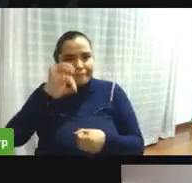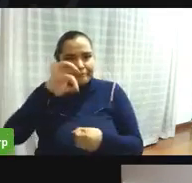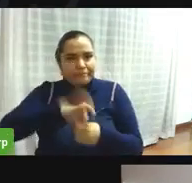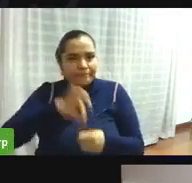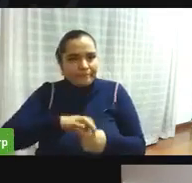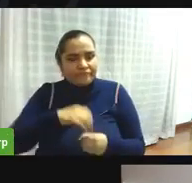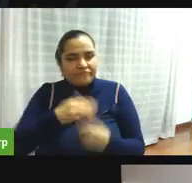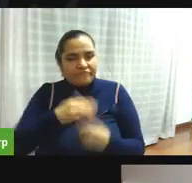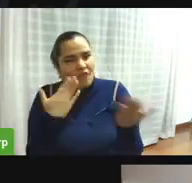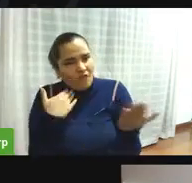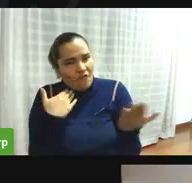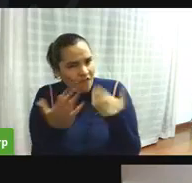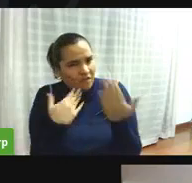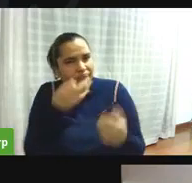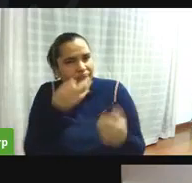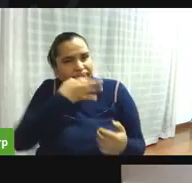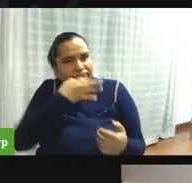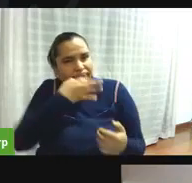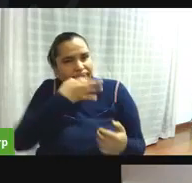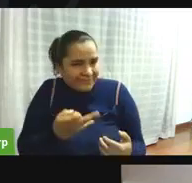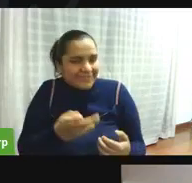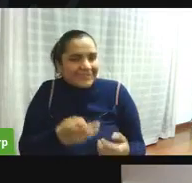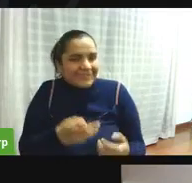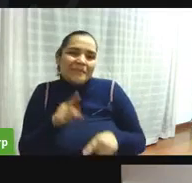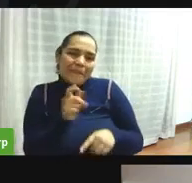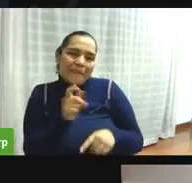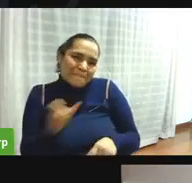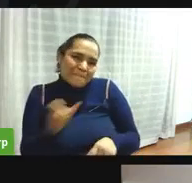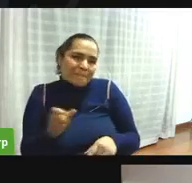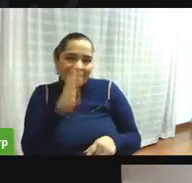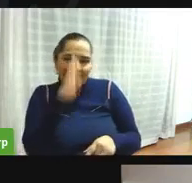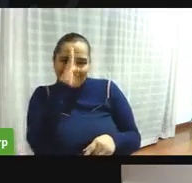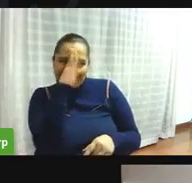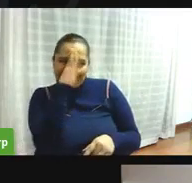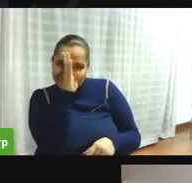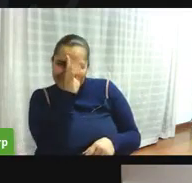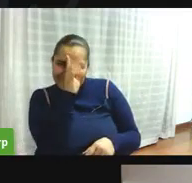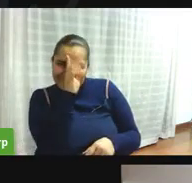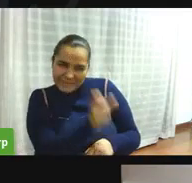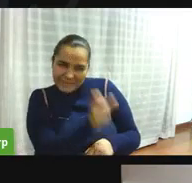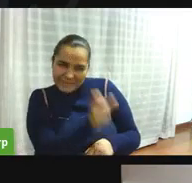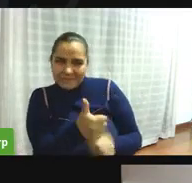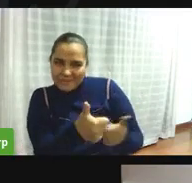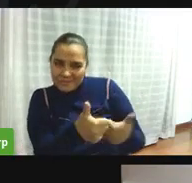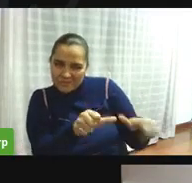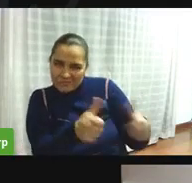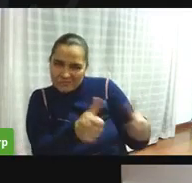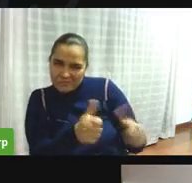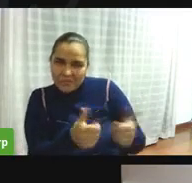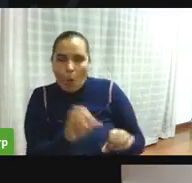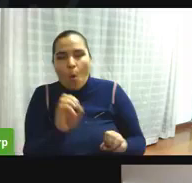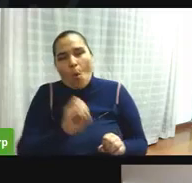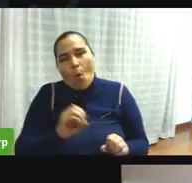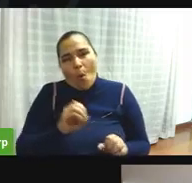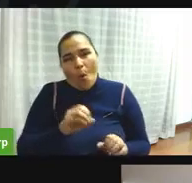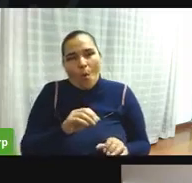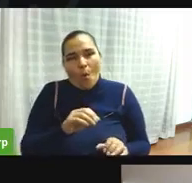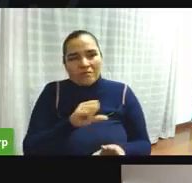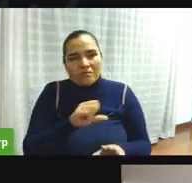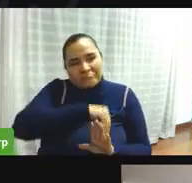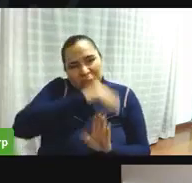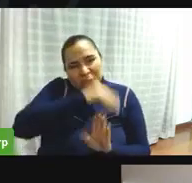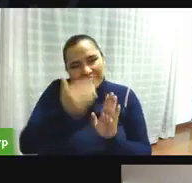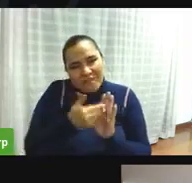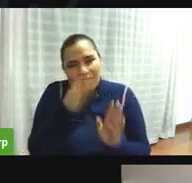que es lo que requiere hoy la gente desconfía entre vecinos desconfiamos desconfiamos de las instituciones y este procedimiento y esta decisión de